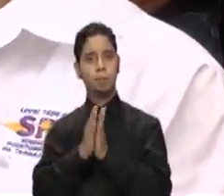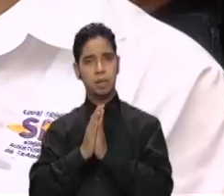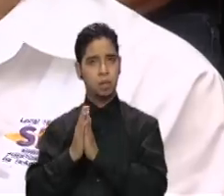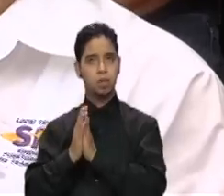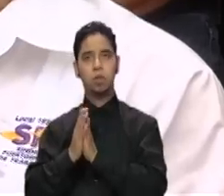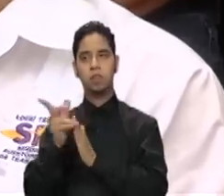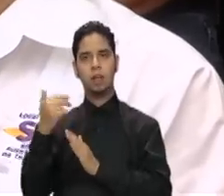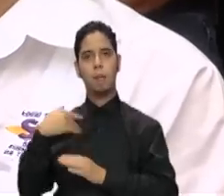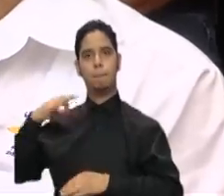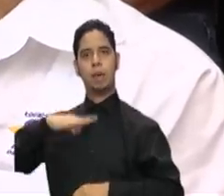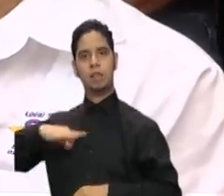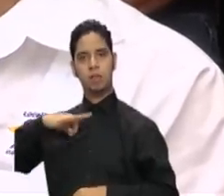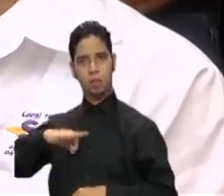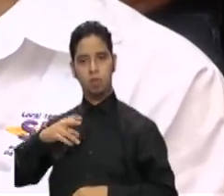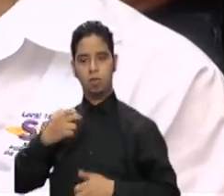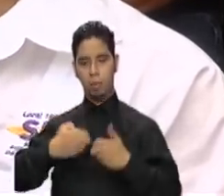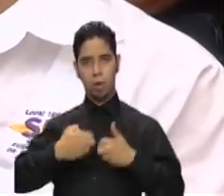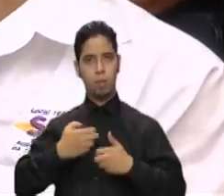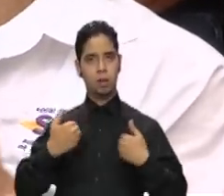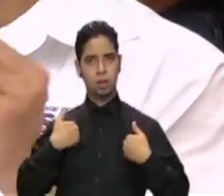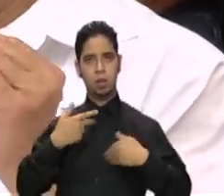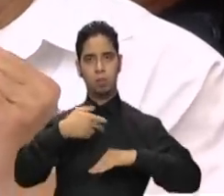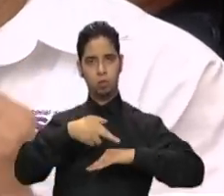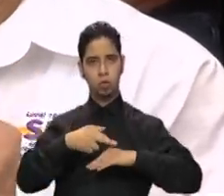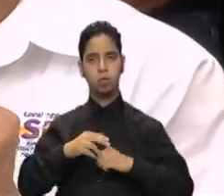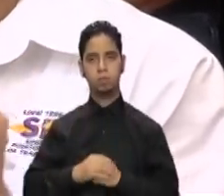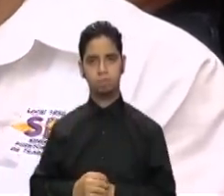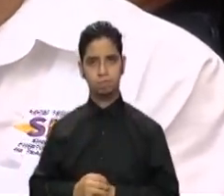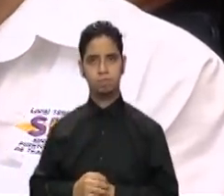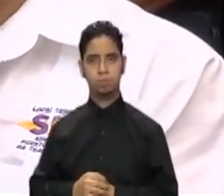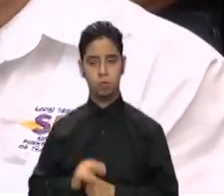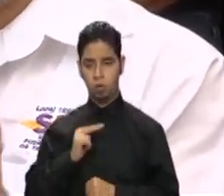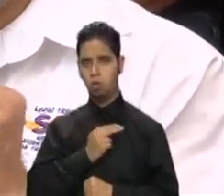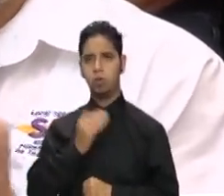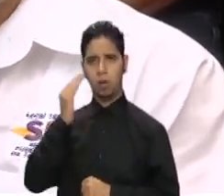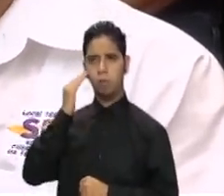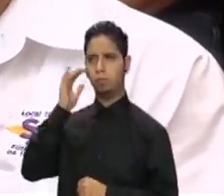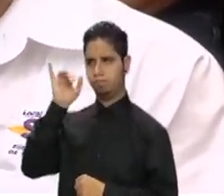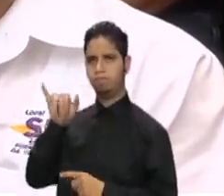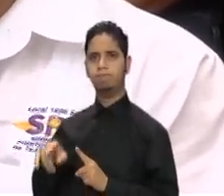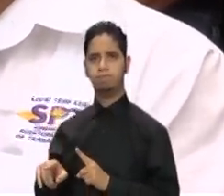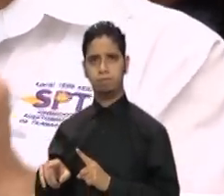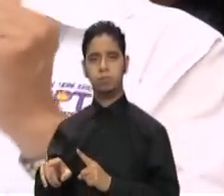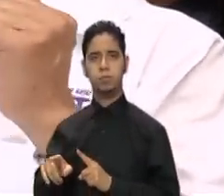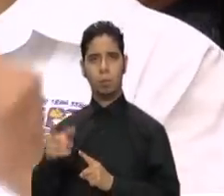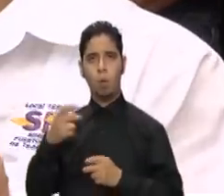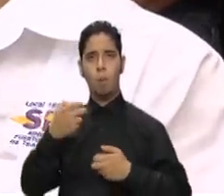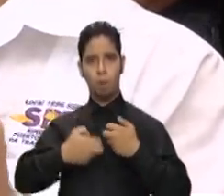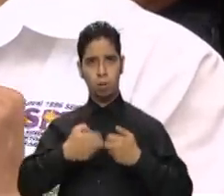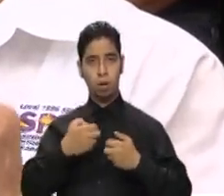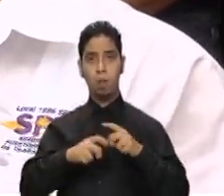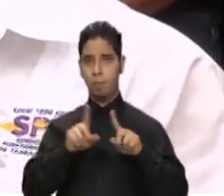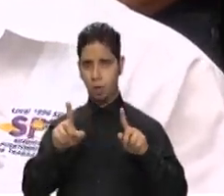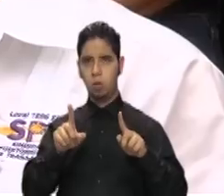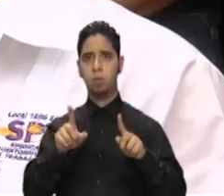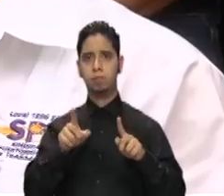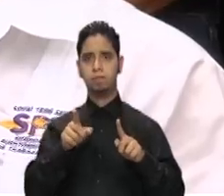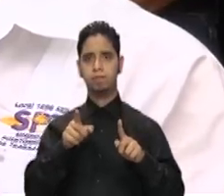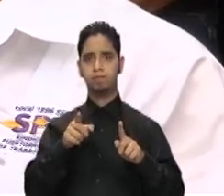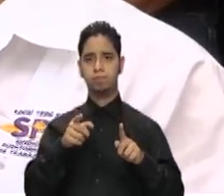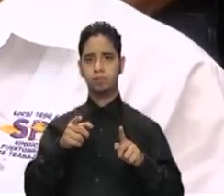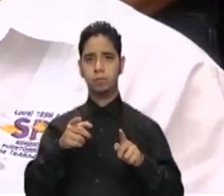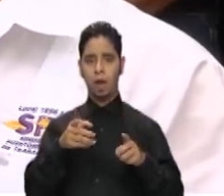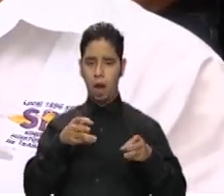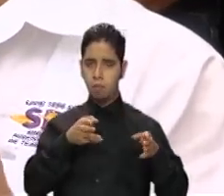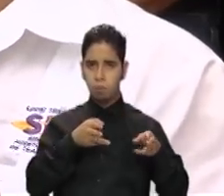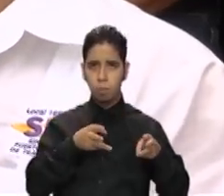están beneficiándose de la crisis que vive Puerto Rico Nosotros estamos muy conscientes que estamos en medio de una crisis pero existen las medidas correctas